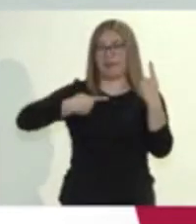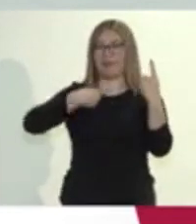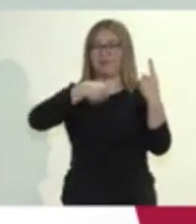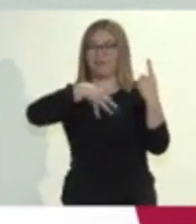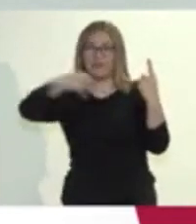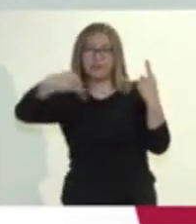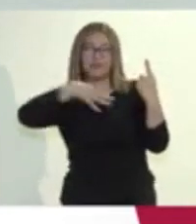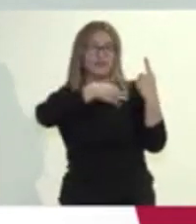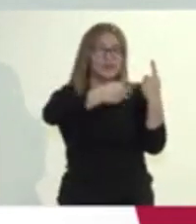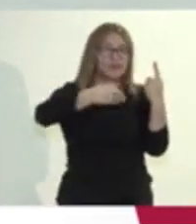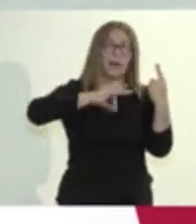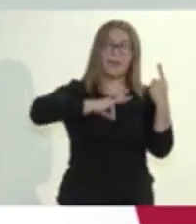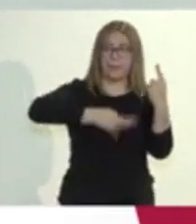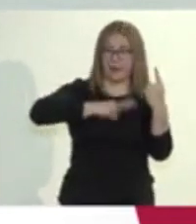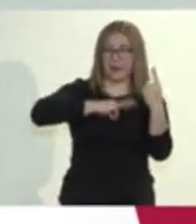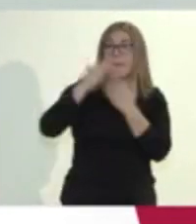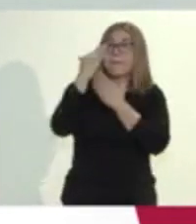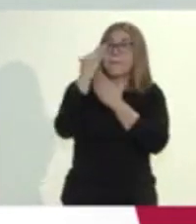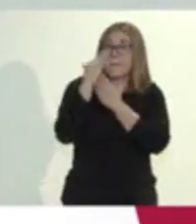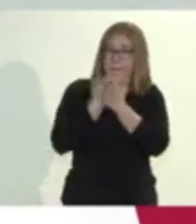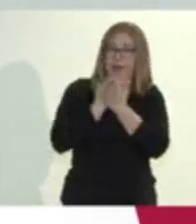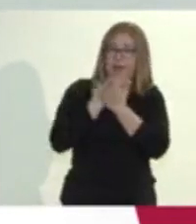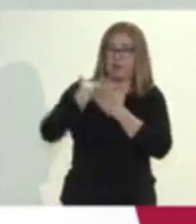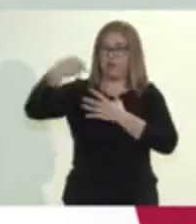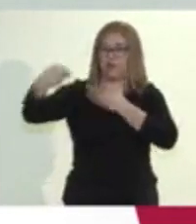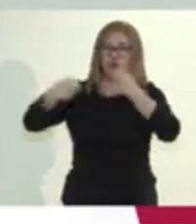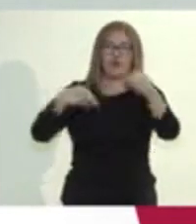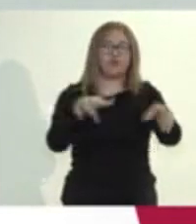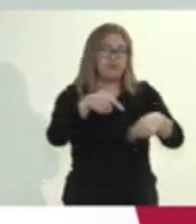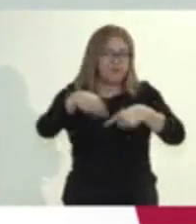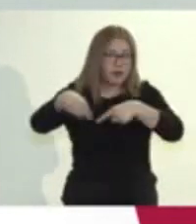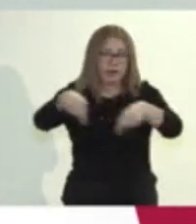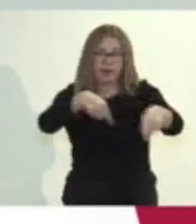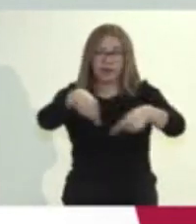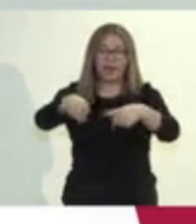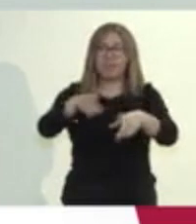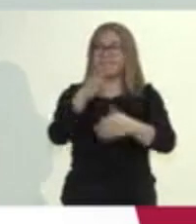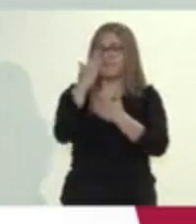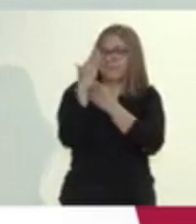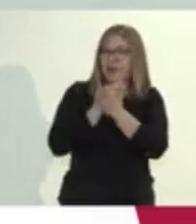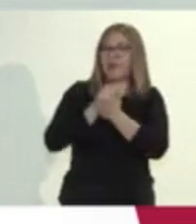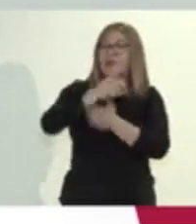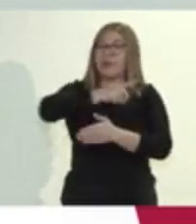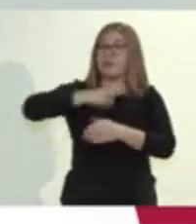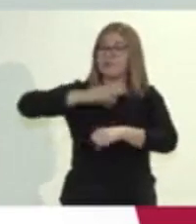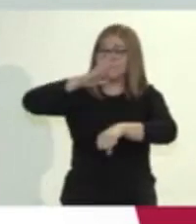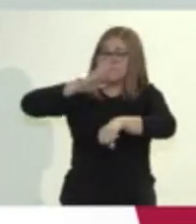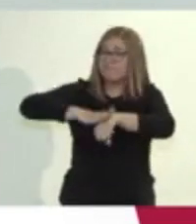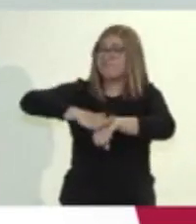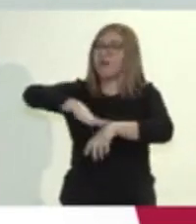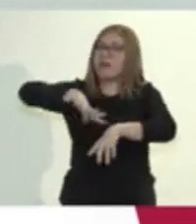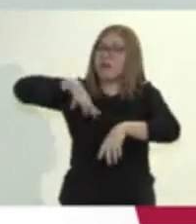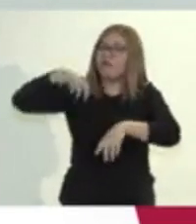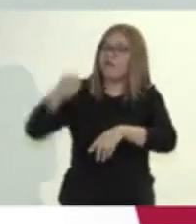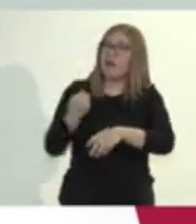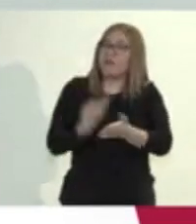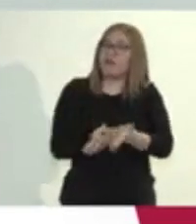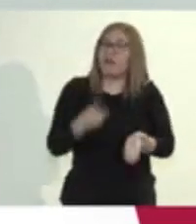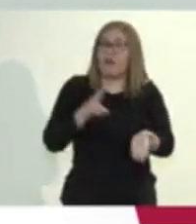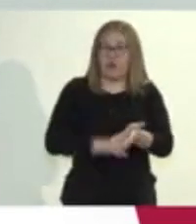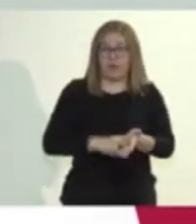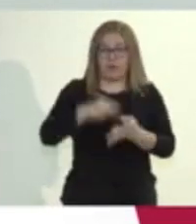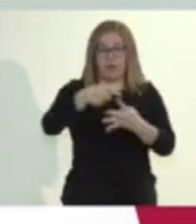tal manera que tenemos que reducir la movilidad de la población. Se tienen que reforzar las medidas de prevención, en este caso,